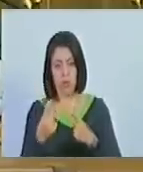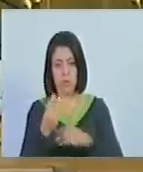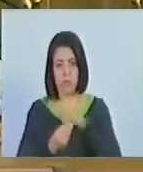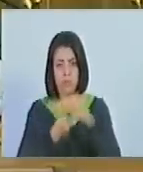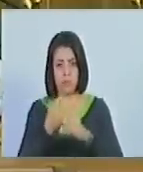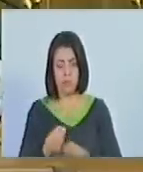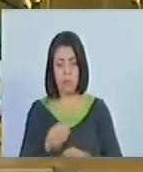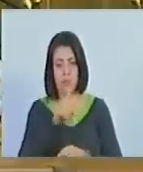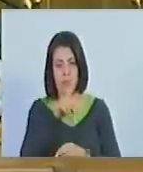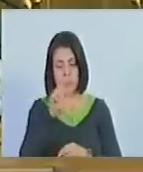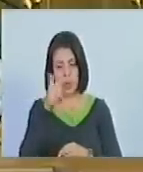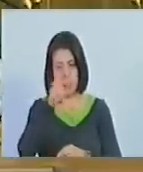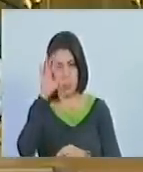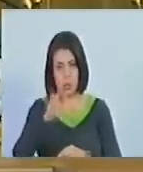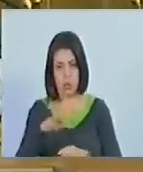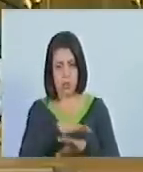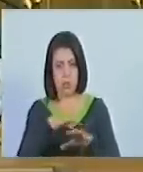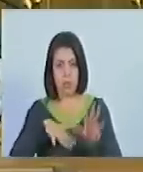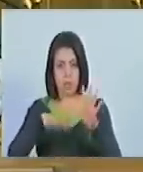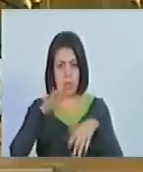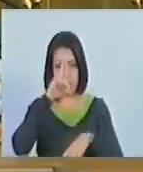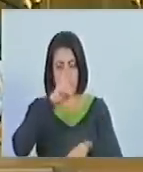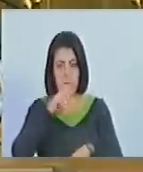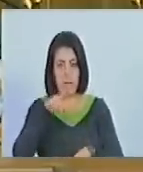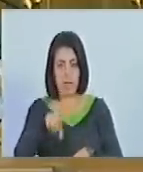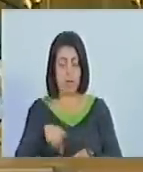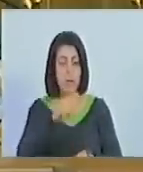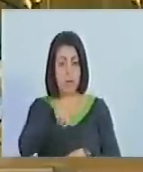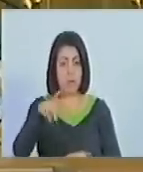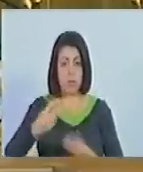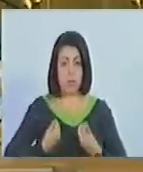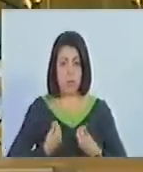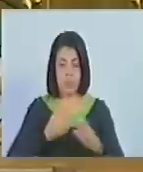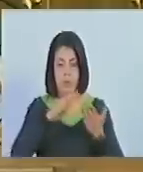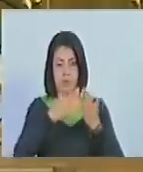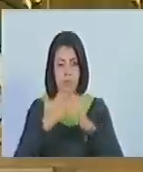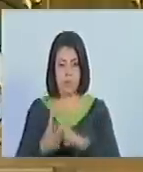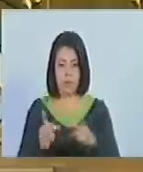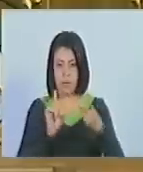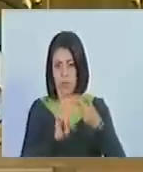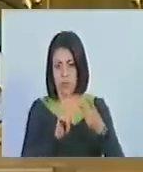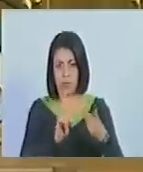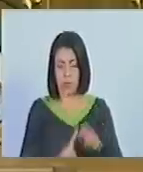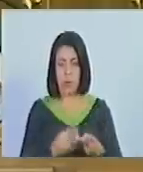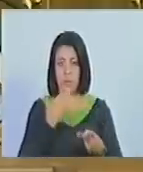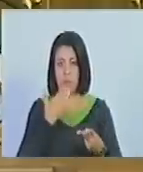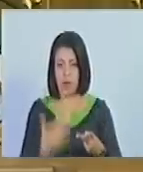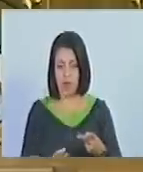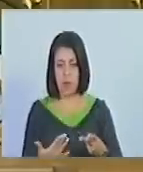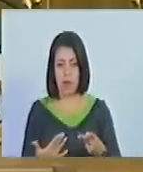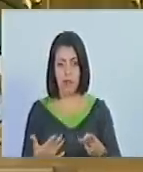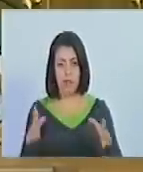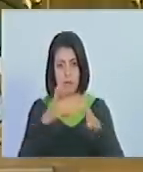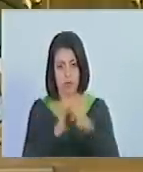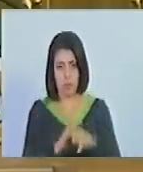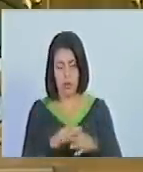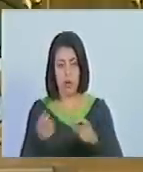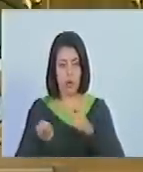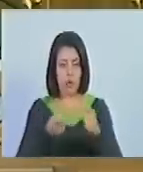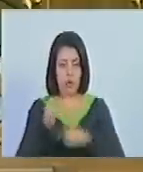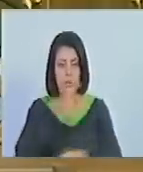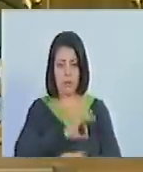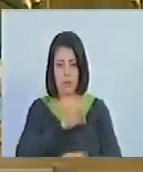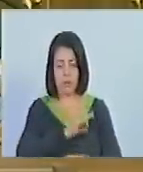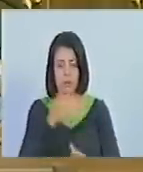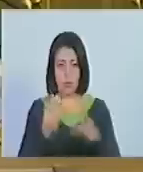del 10% de la población mayor de 15 años habitantes de la comunidad. 2. Por solicitud de la unidad de Contraloría